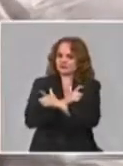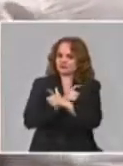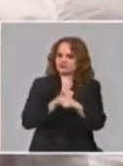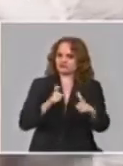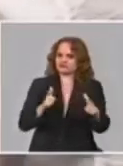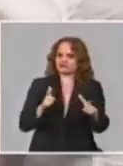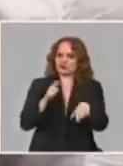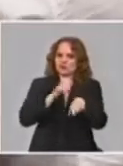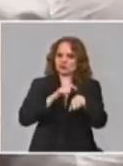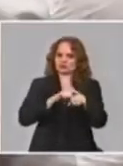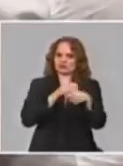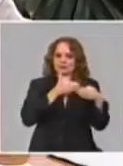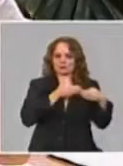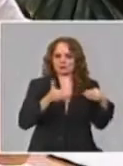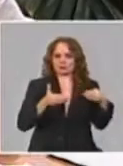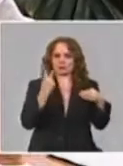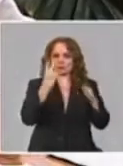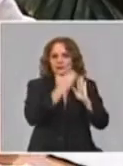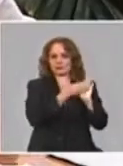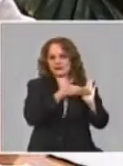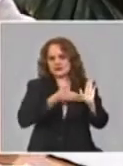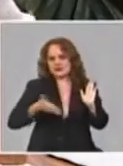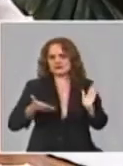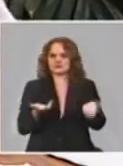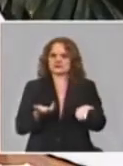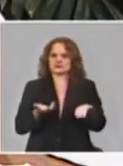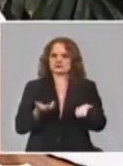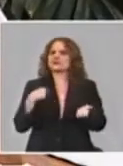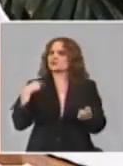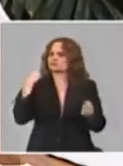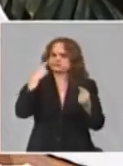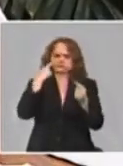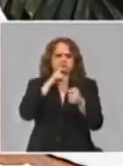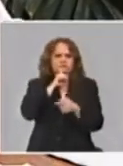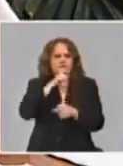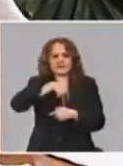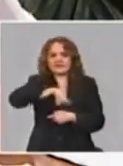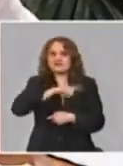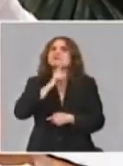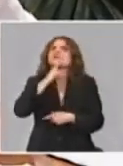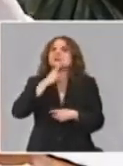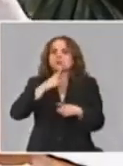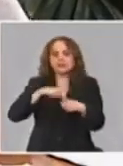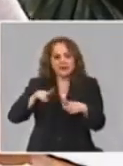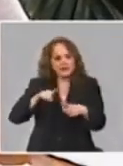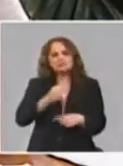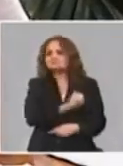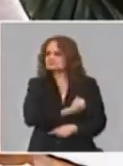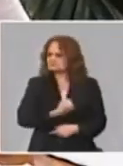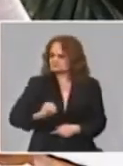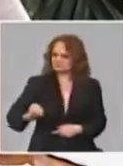un reto, es un reto que lo hemos afrontado, pero el reto al fin